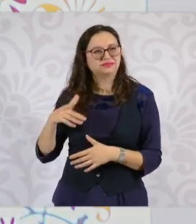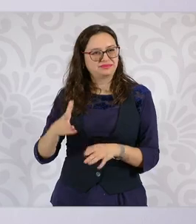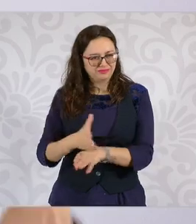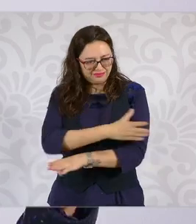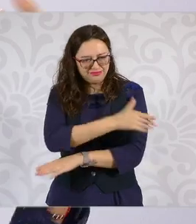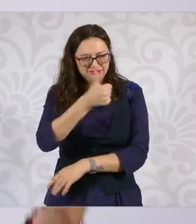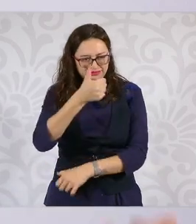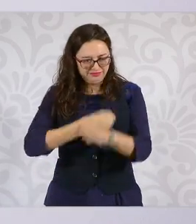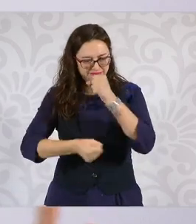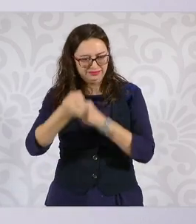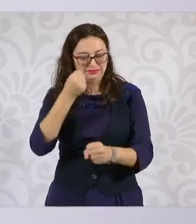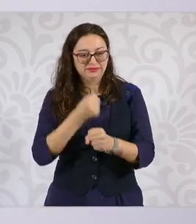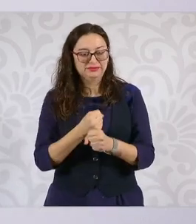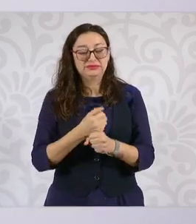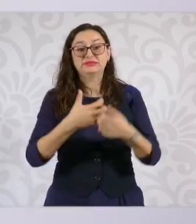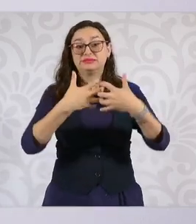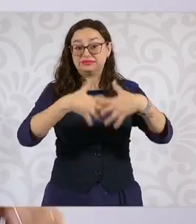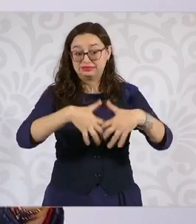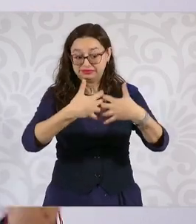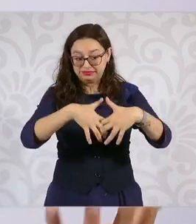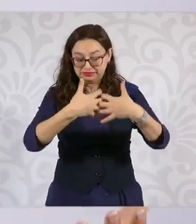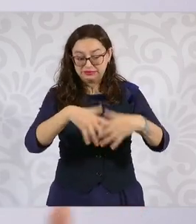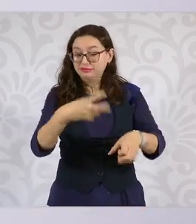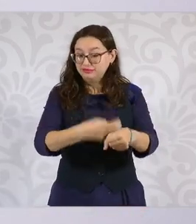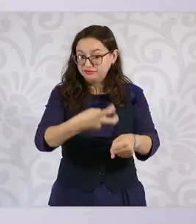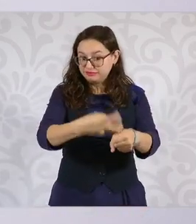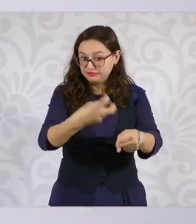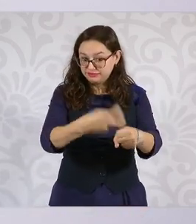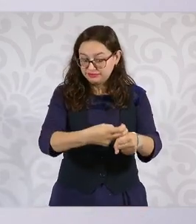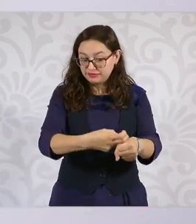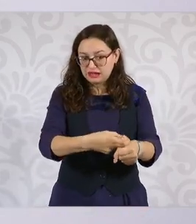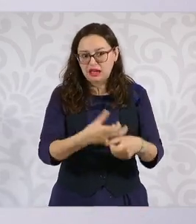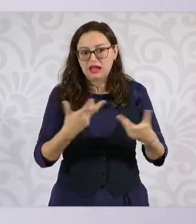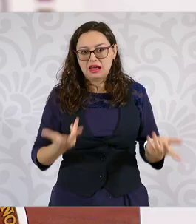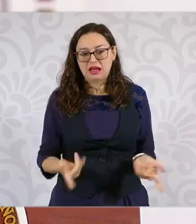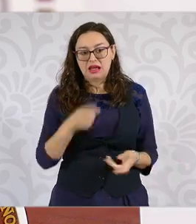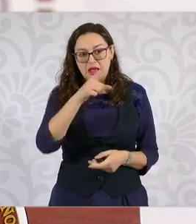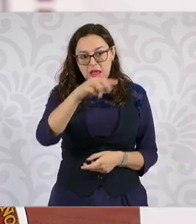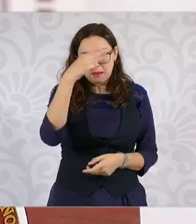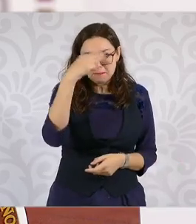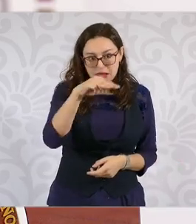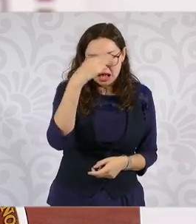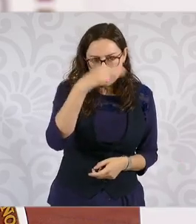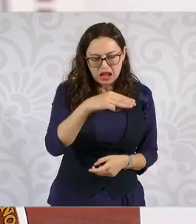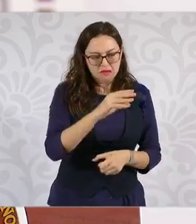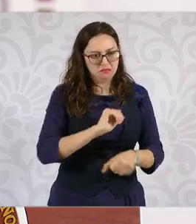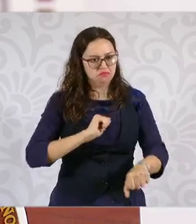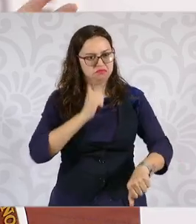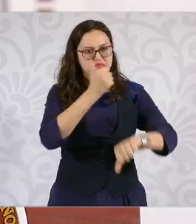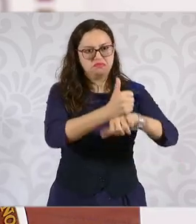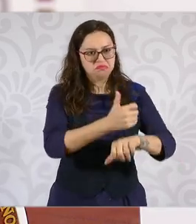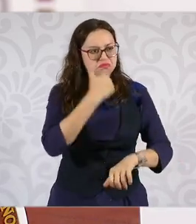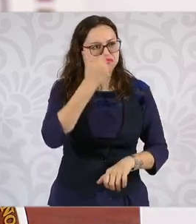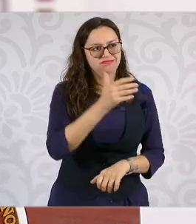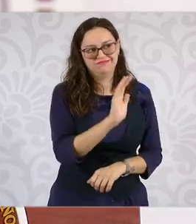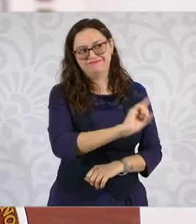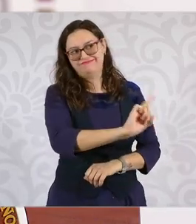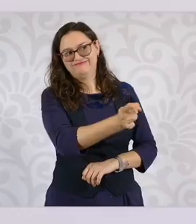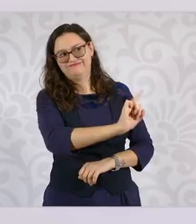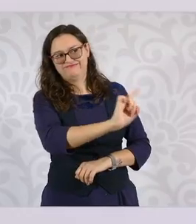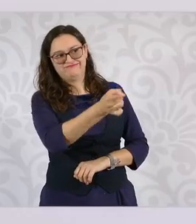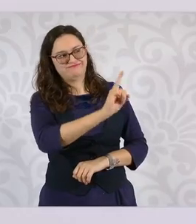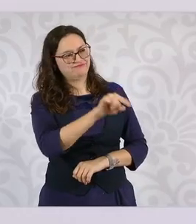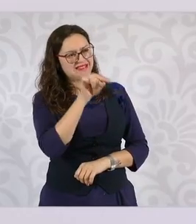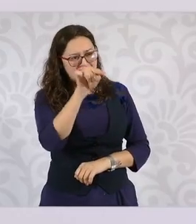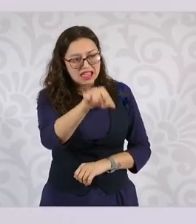zonas del país con mayor estrés hídrico o menos posibilidad de tener agua, y se movió de ahí, se puso